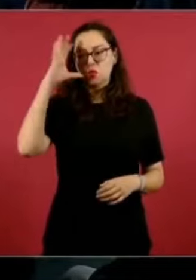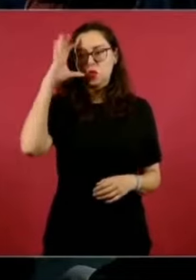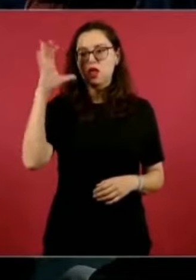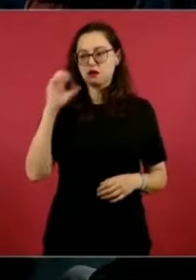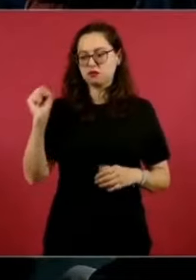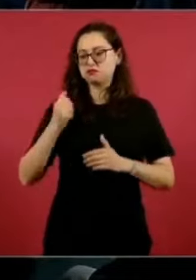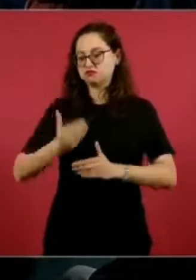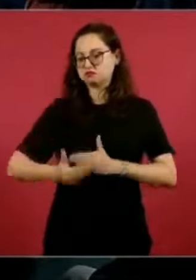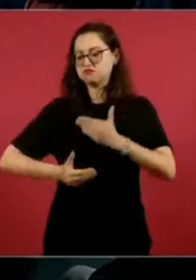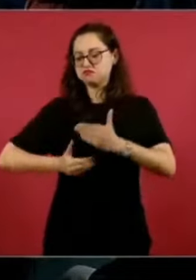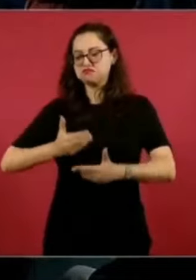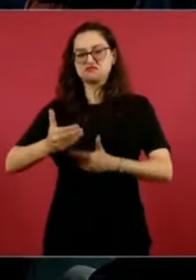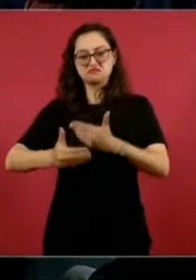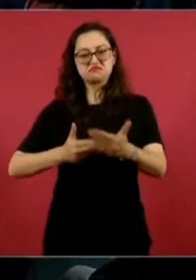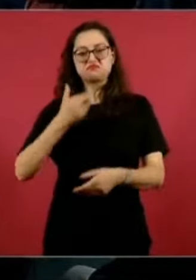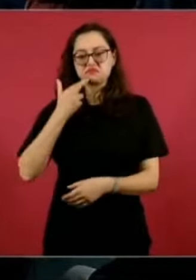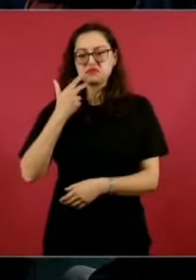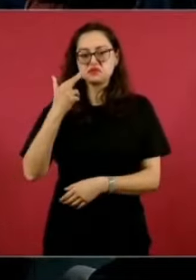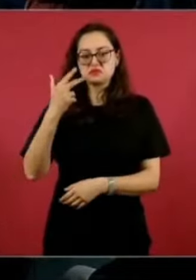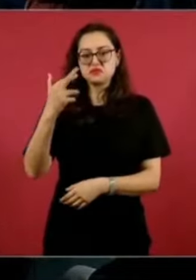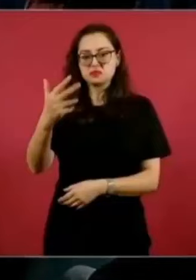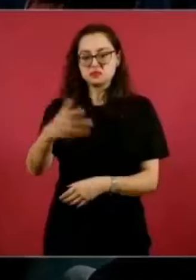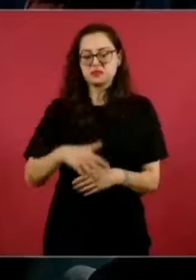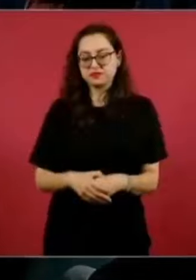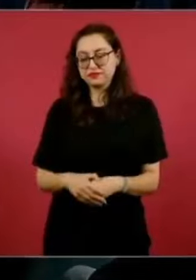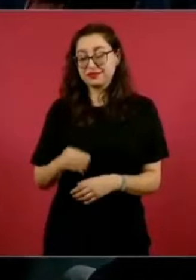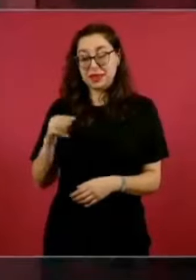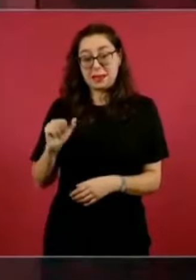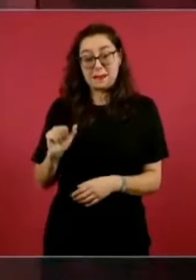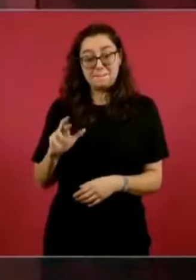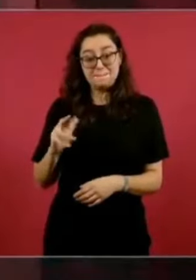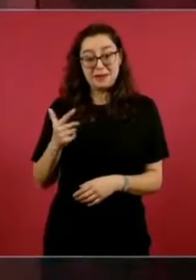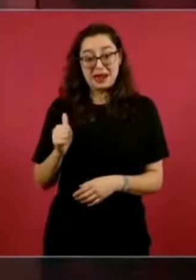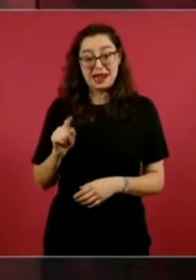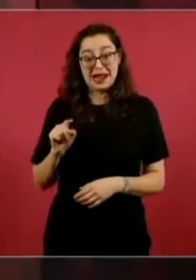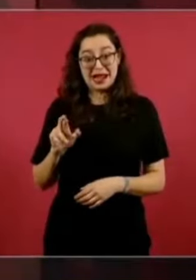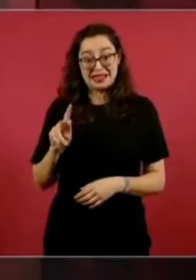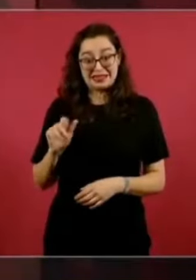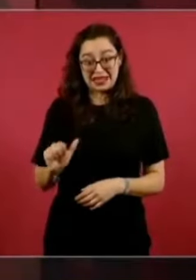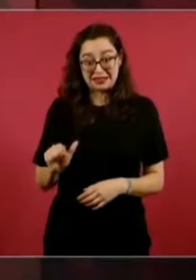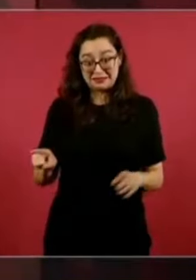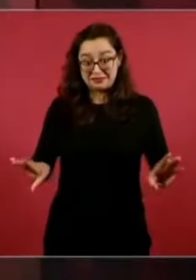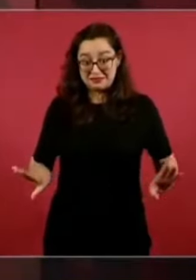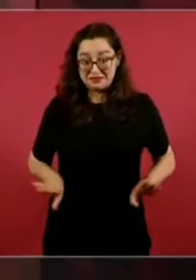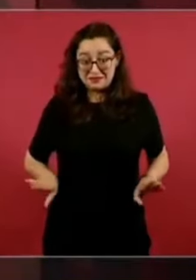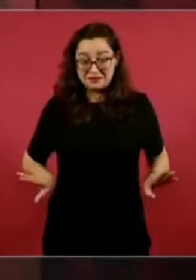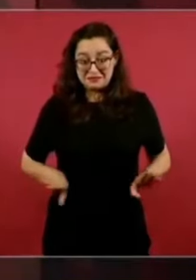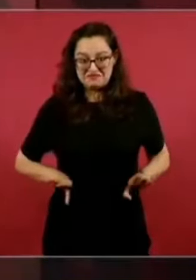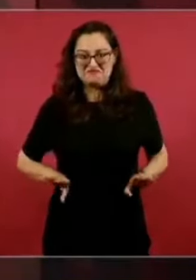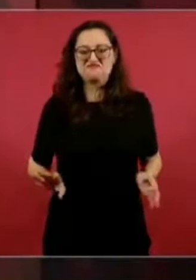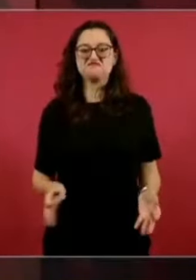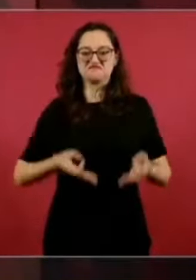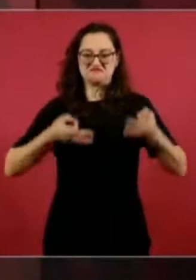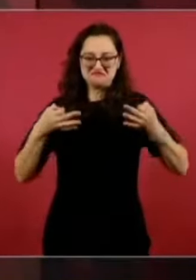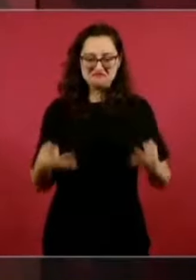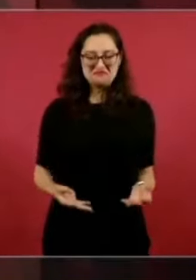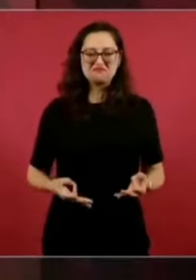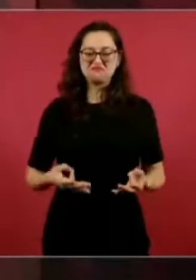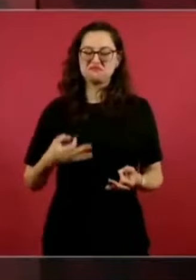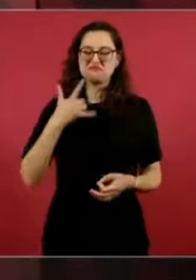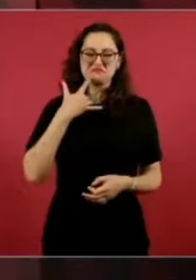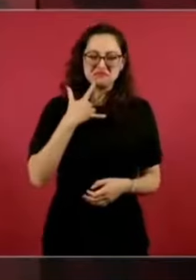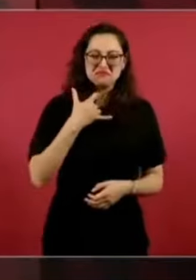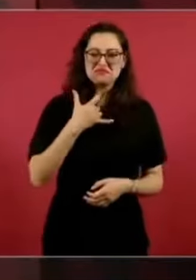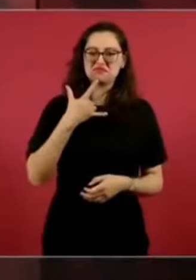con Margarita. Ella es una mujer con convicciones, viene luchando desde hace